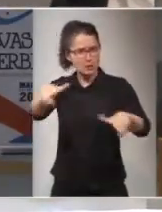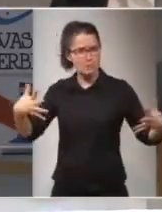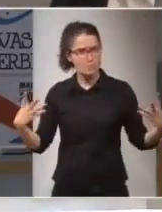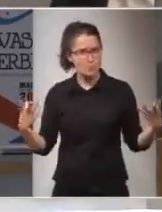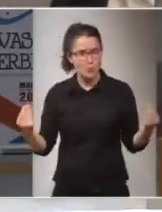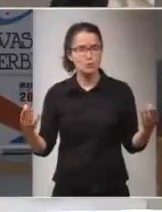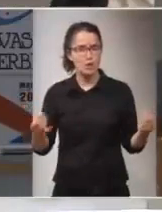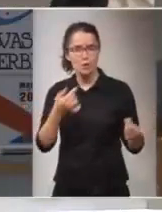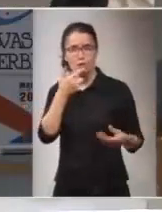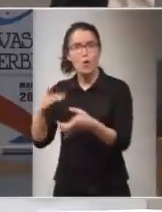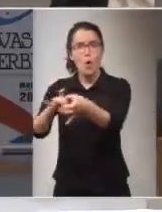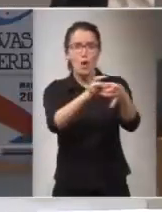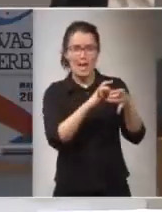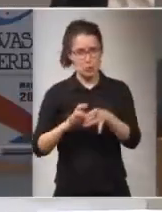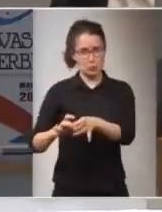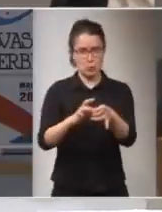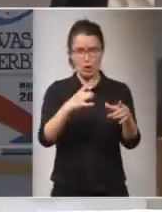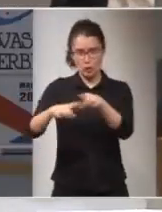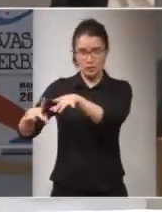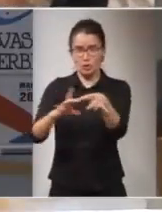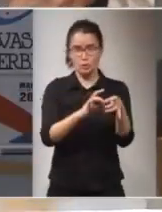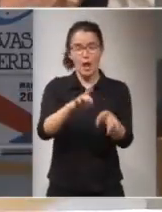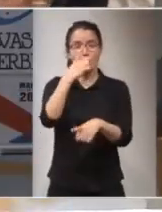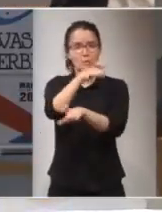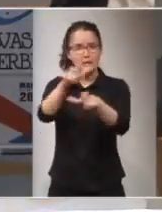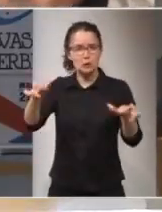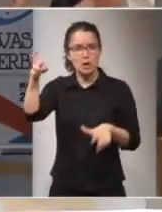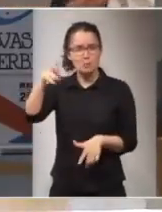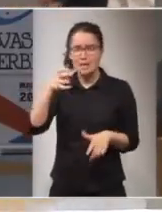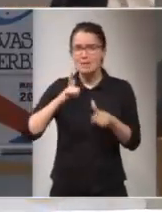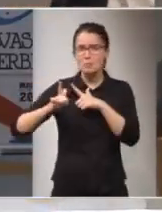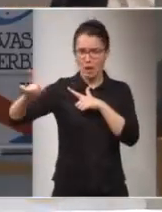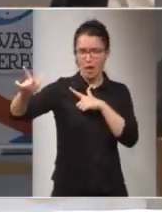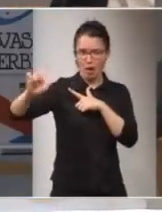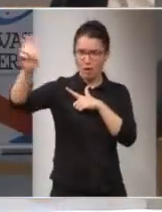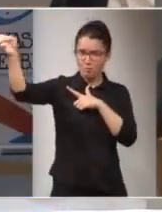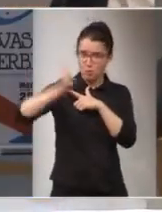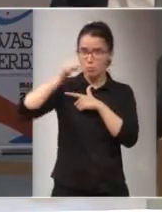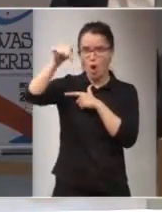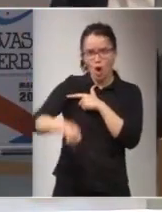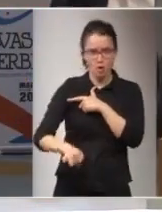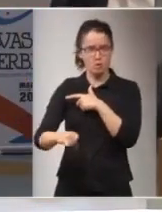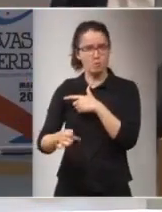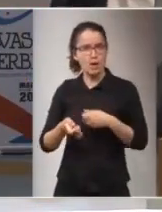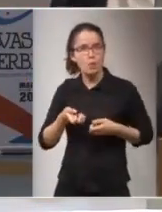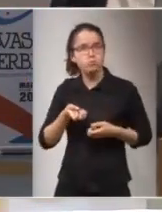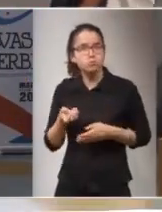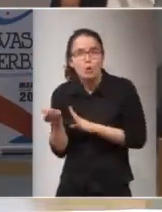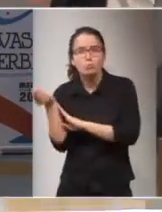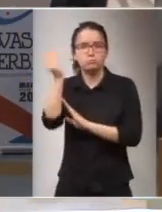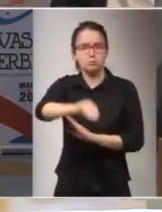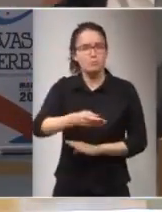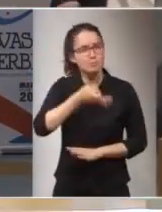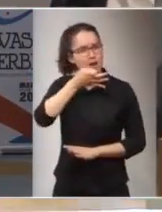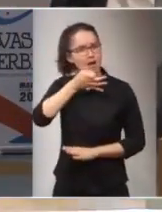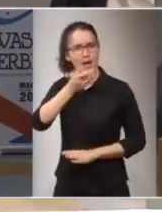dicho lo que nos une hay gente que viene desde muy lejos para aportar un plus en